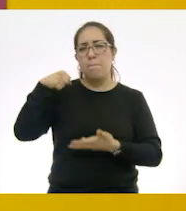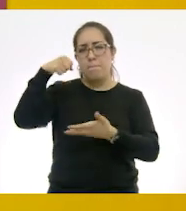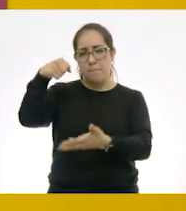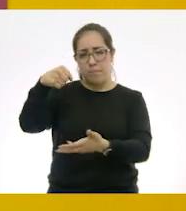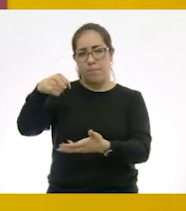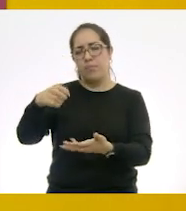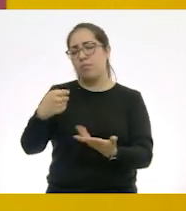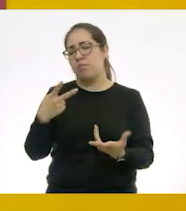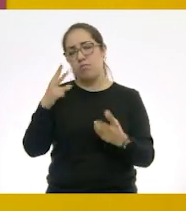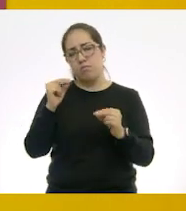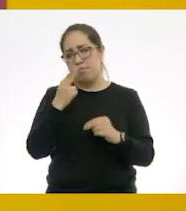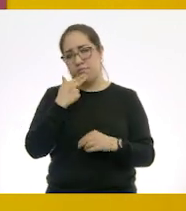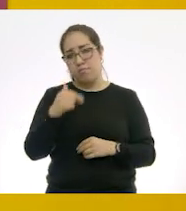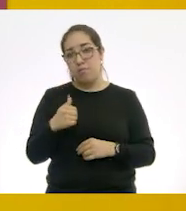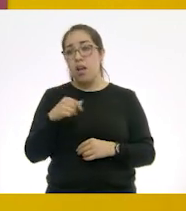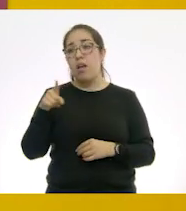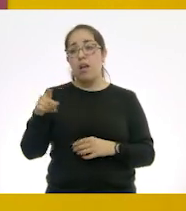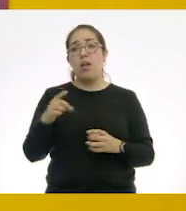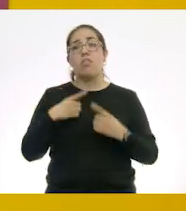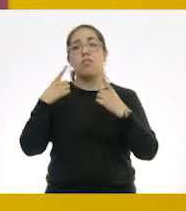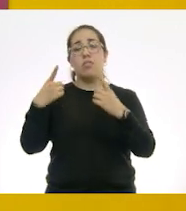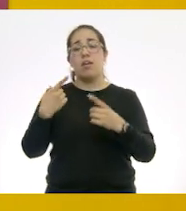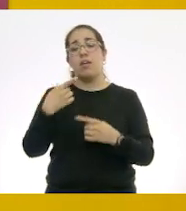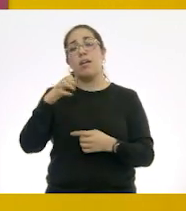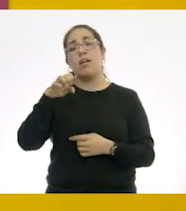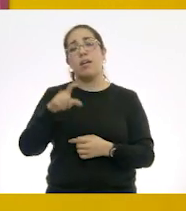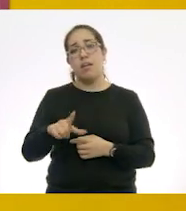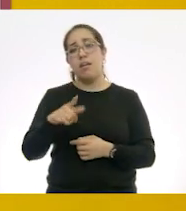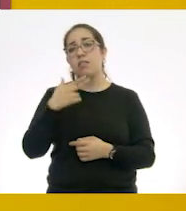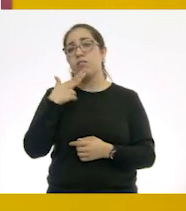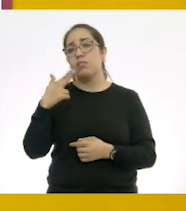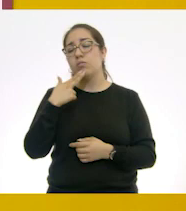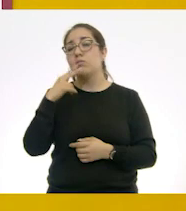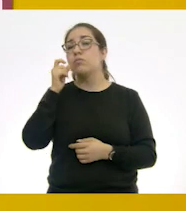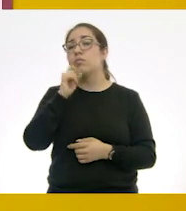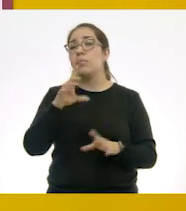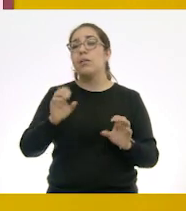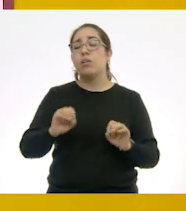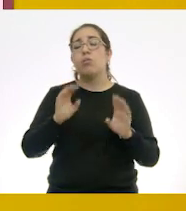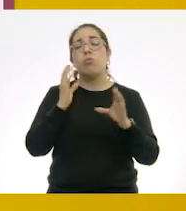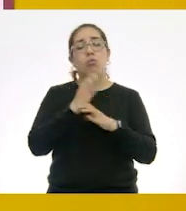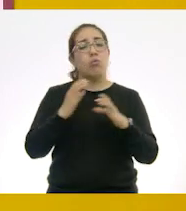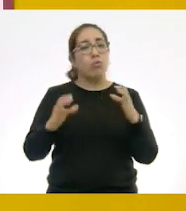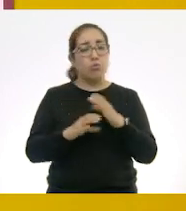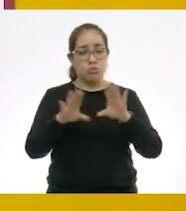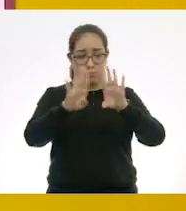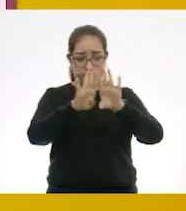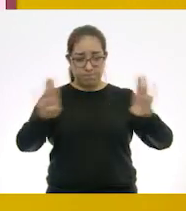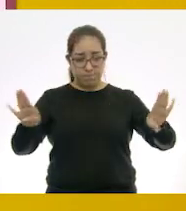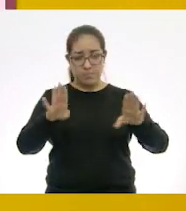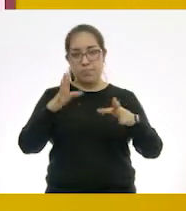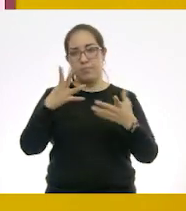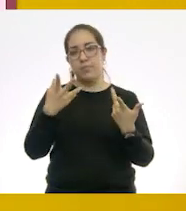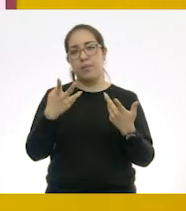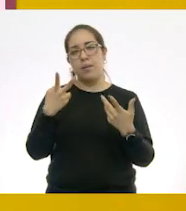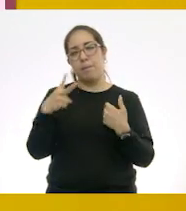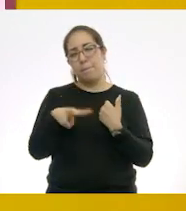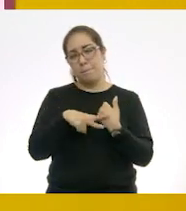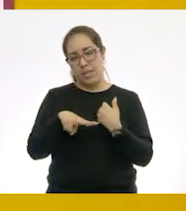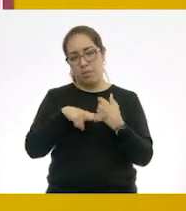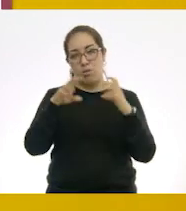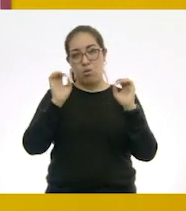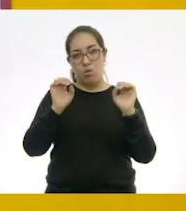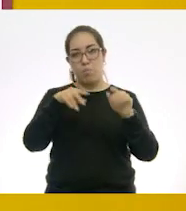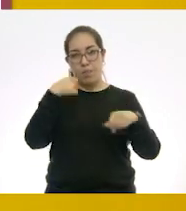proporciona a tus clientes gel antibacterial e implementa barreras de acrílico o plástico y desinfectalas frecuentemente. Y por último,